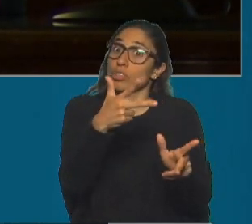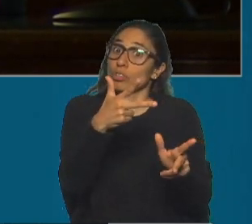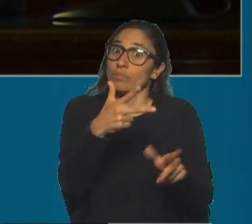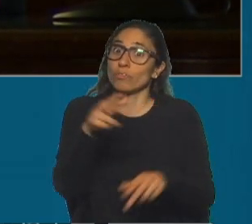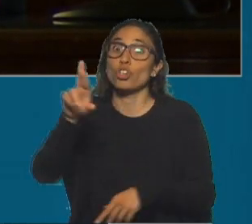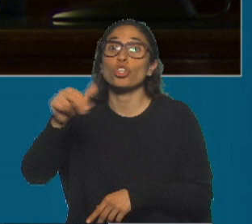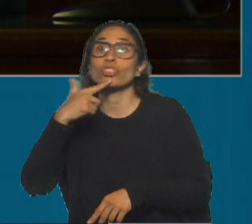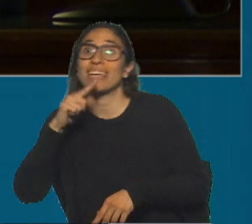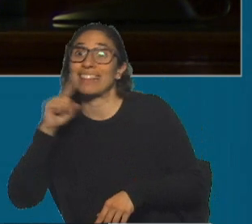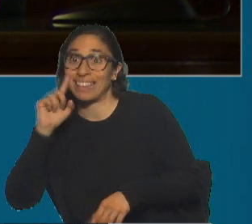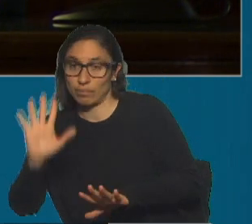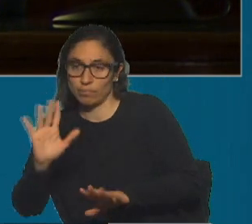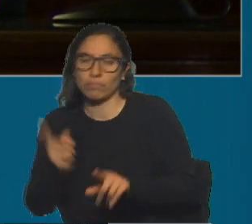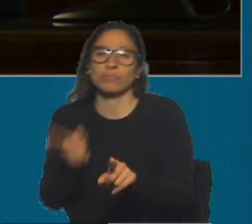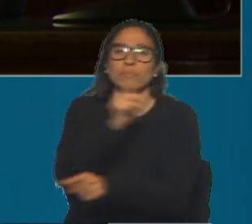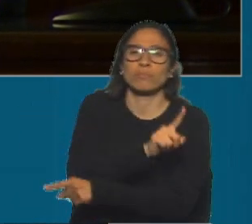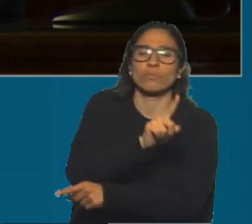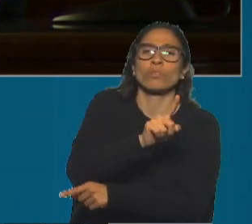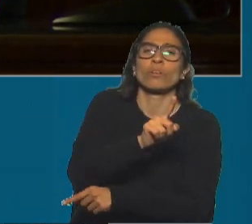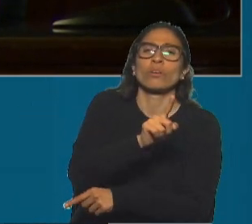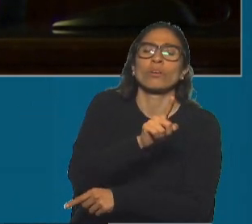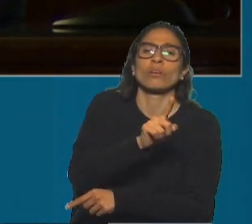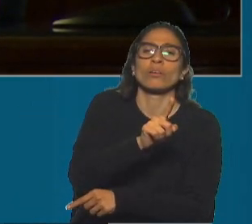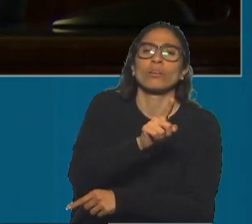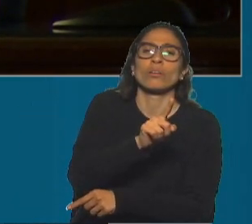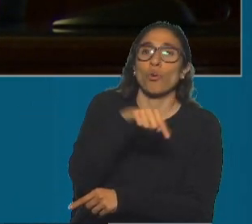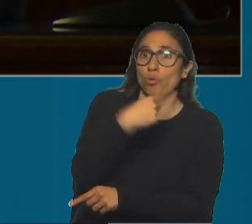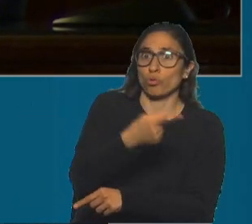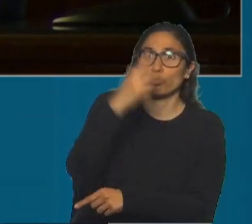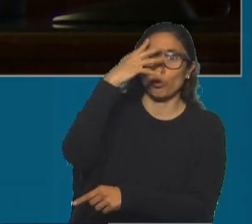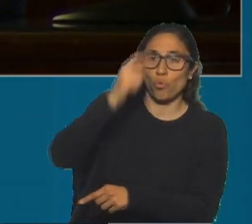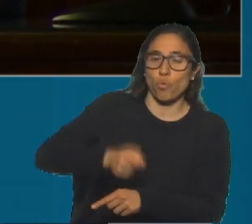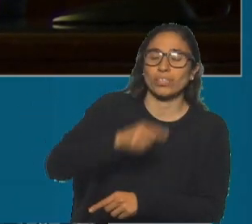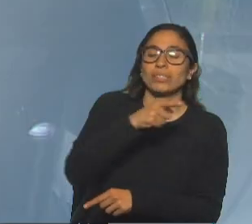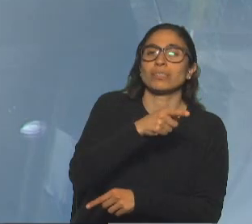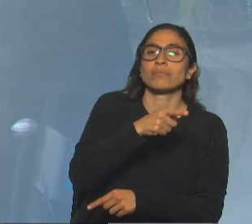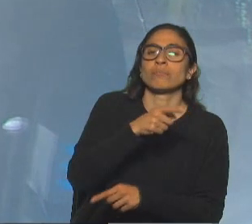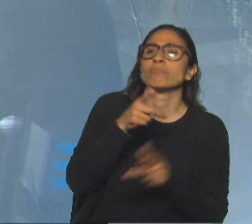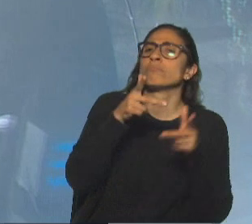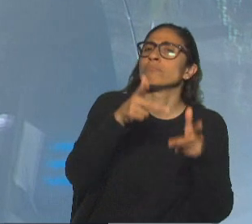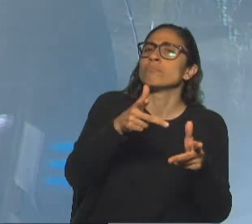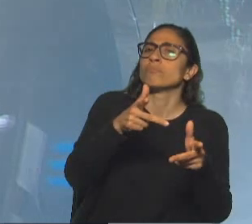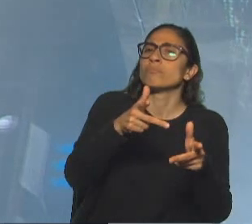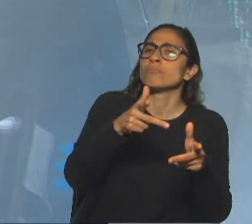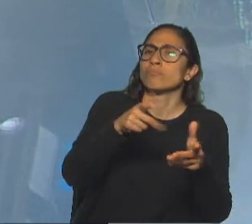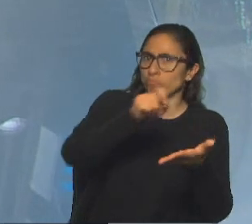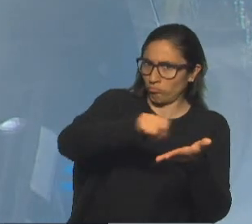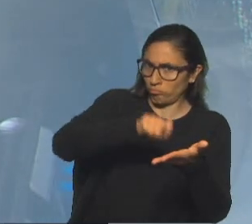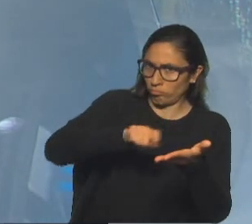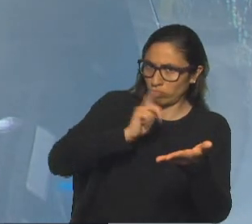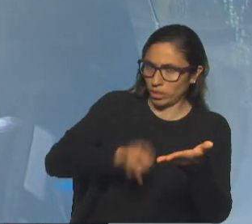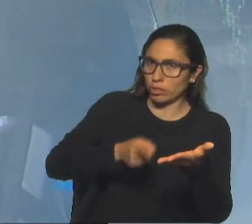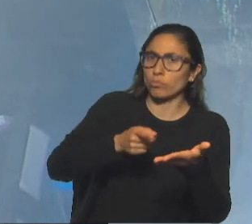Rosencrantz, además, hace una invocación histórica respecto de lo que pasaba